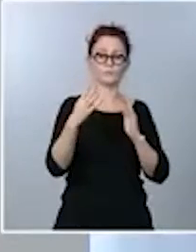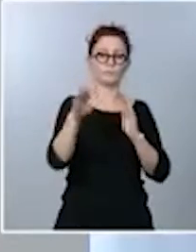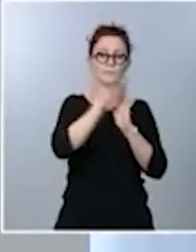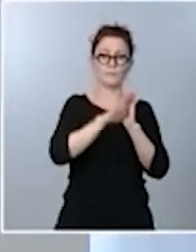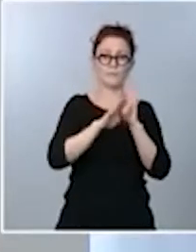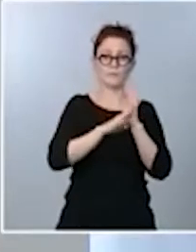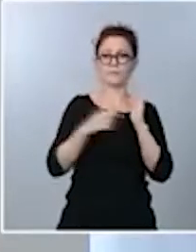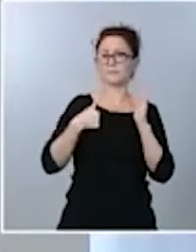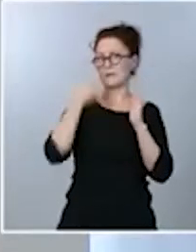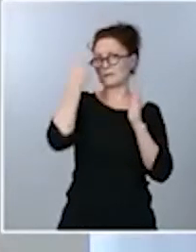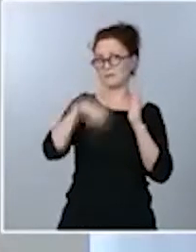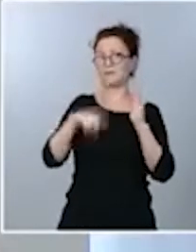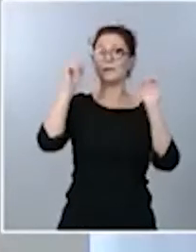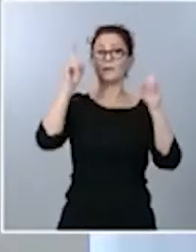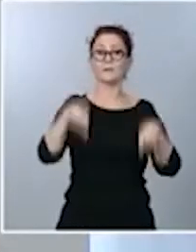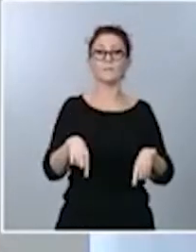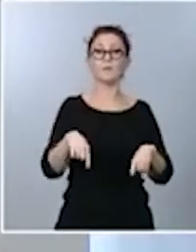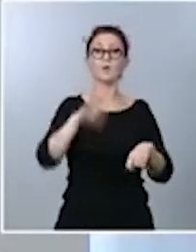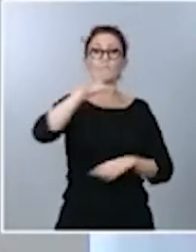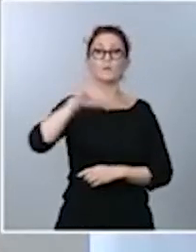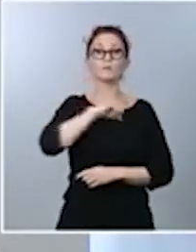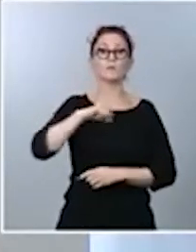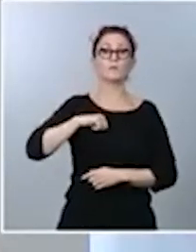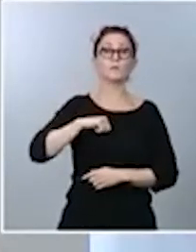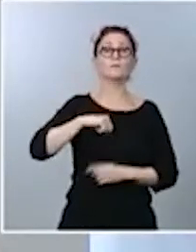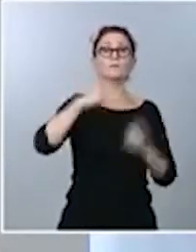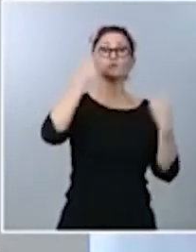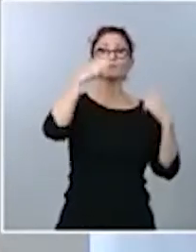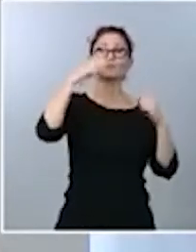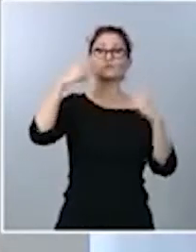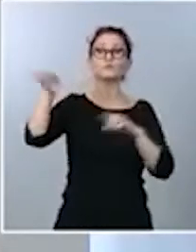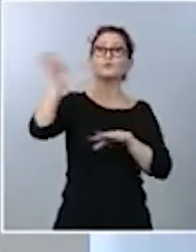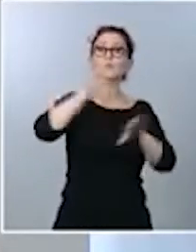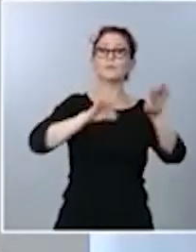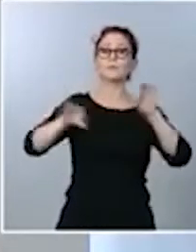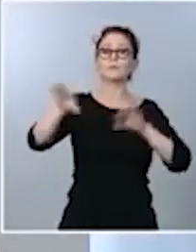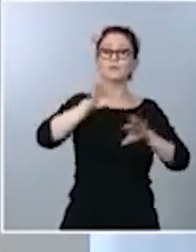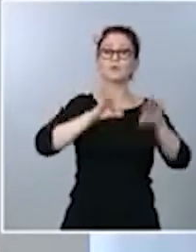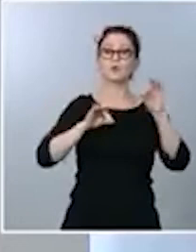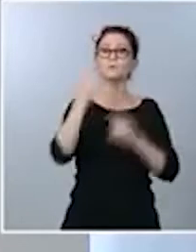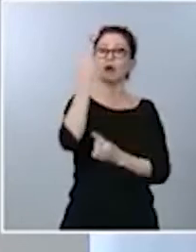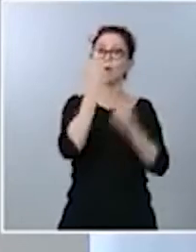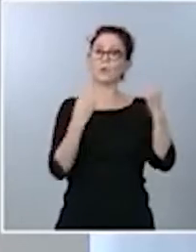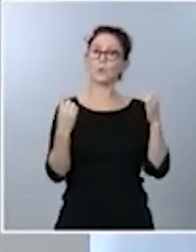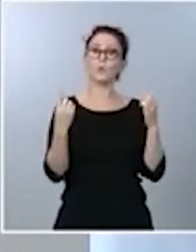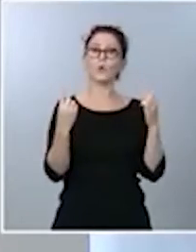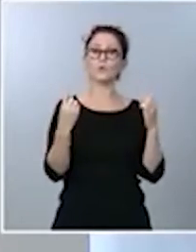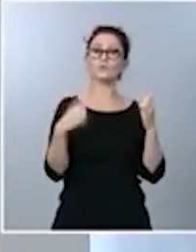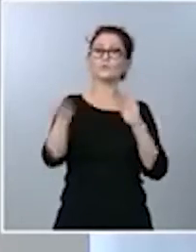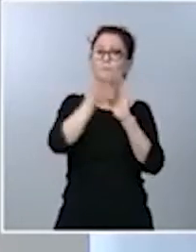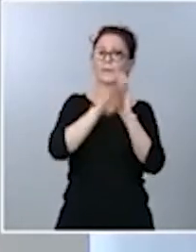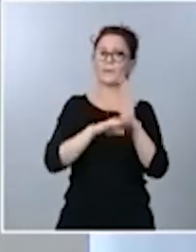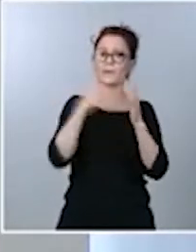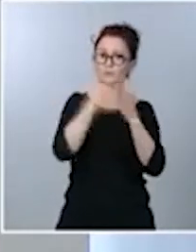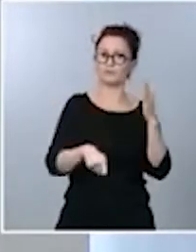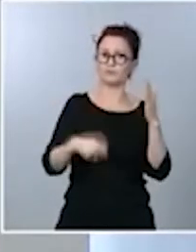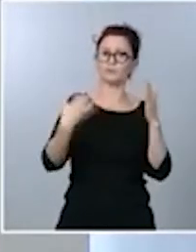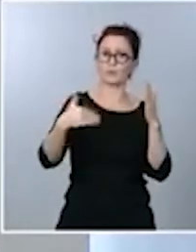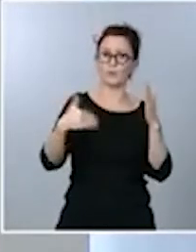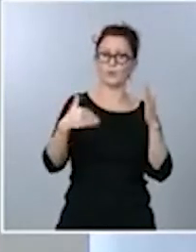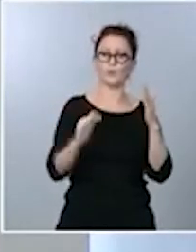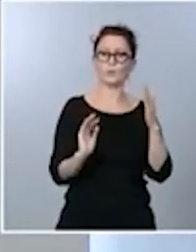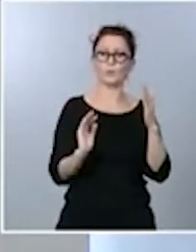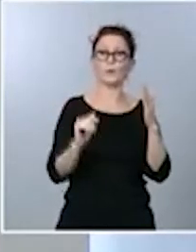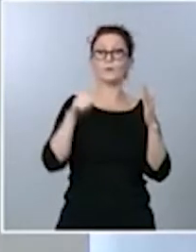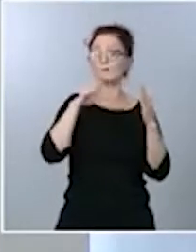y también constato que las comunidades autónomas están tomando decisiones, en unos casos, de medidas muy severas. por tanto, este es el escenario en